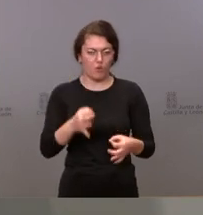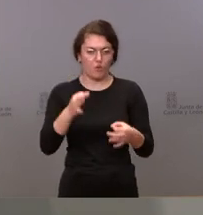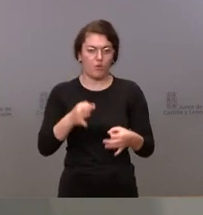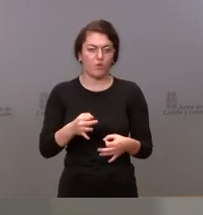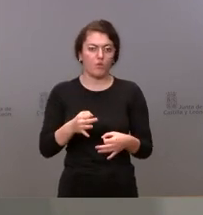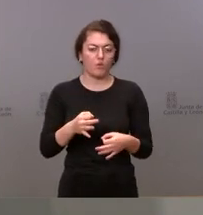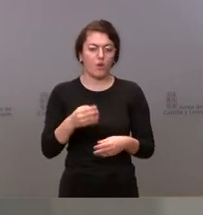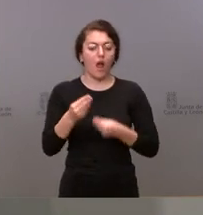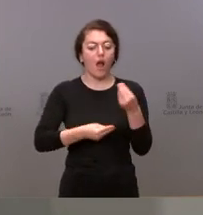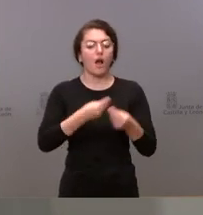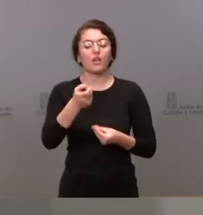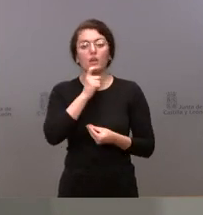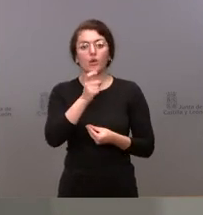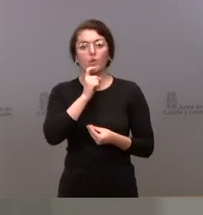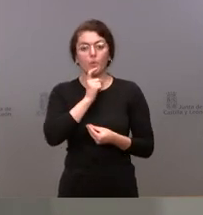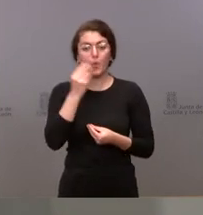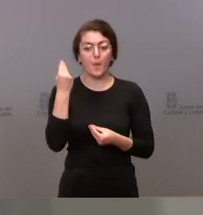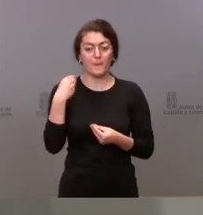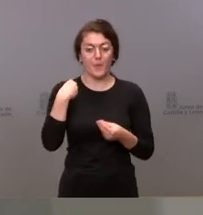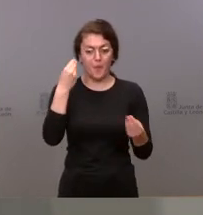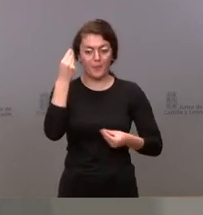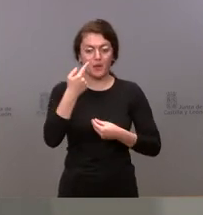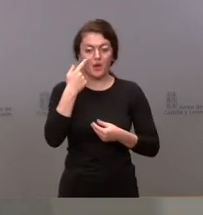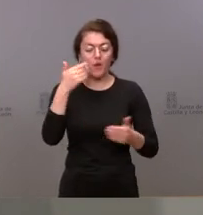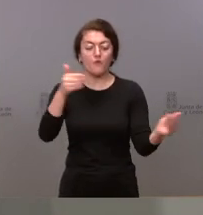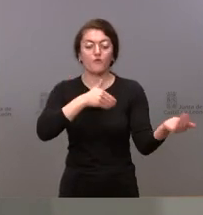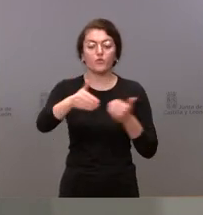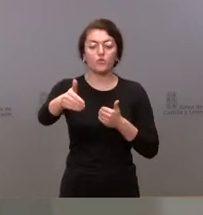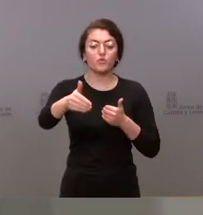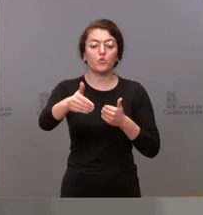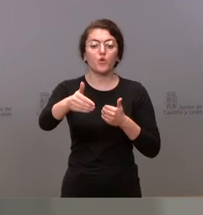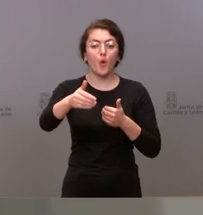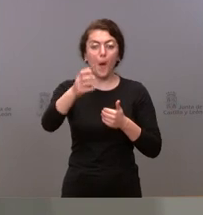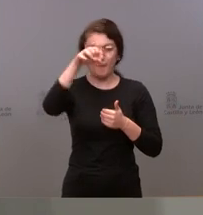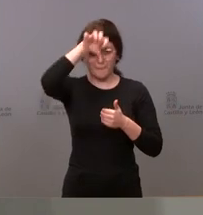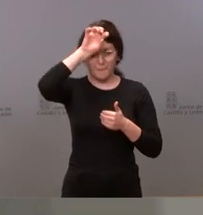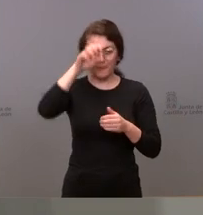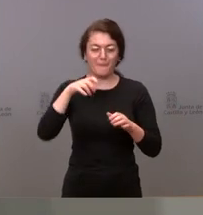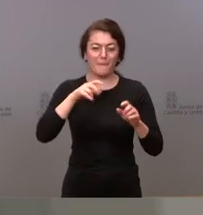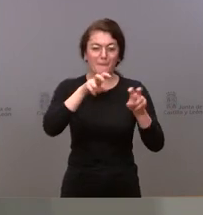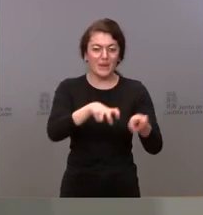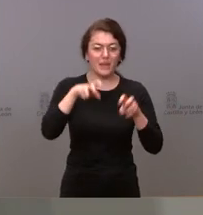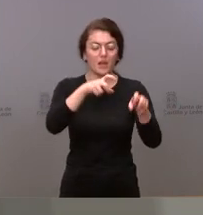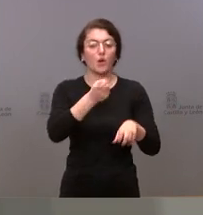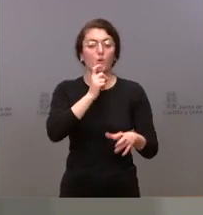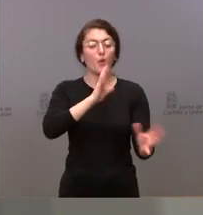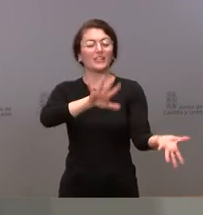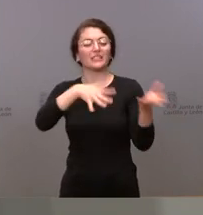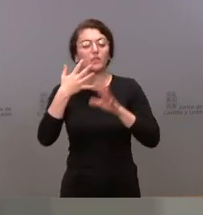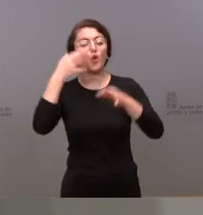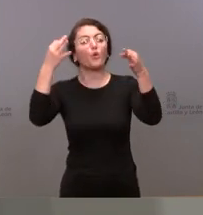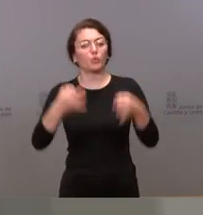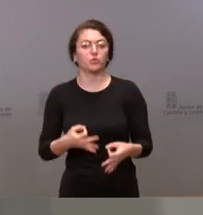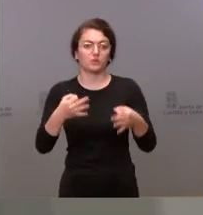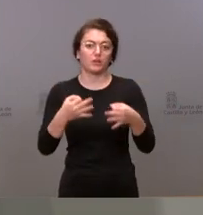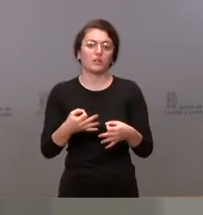escenario del futuro de las cuencas mineras desde los fondos de la transición justa y contando esta vez por tanto con el papel del gobierno que al fin y al cabo fue el